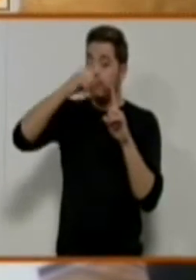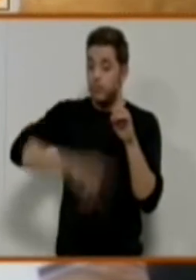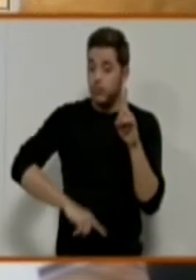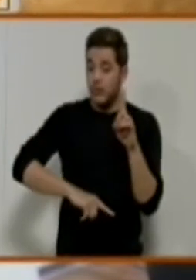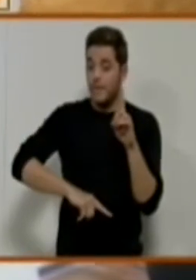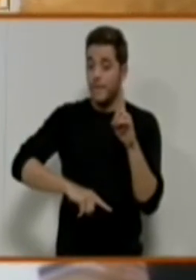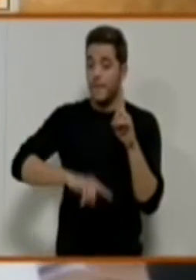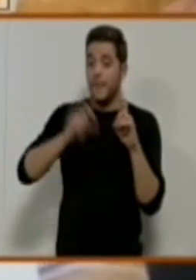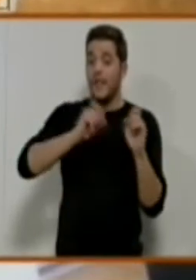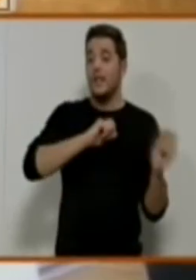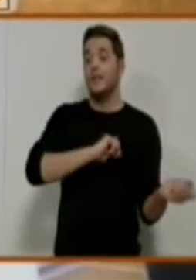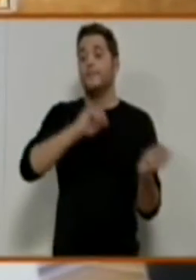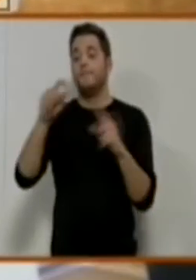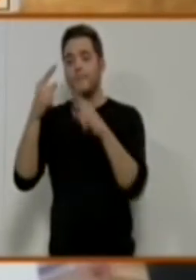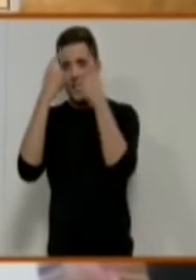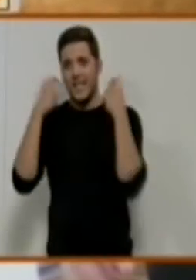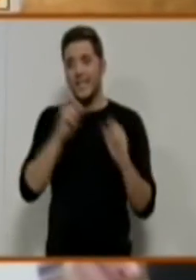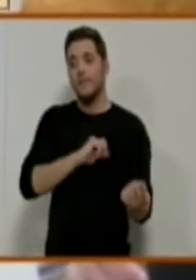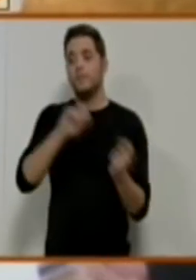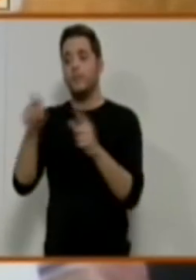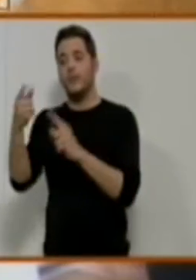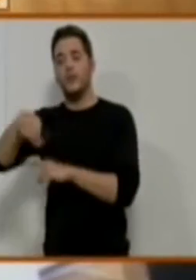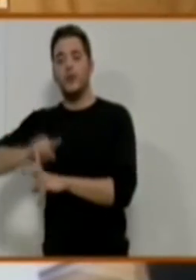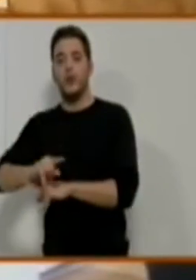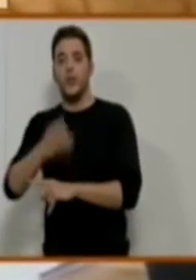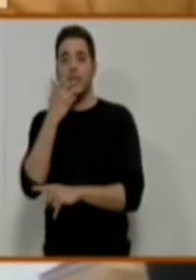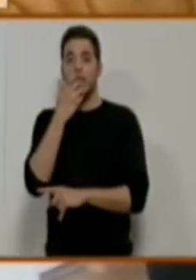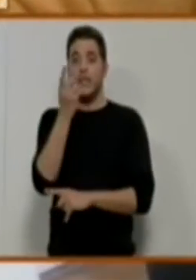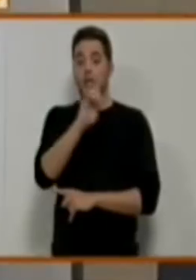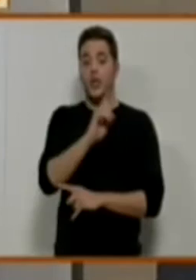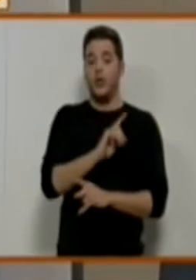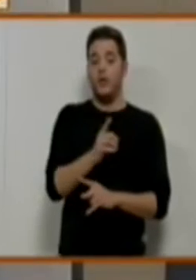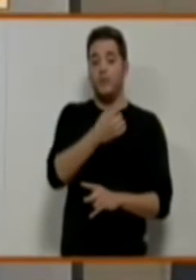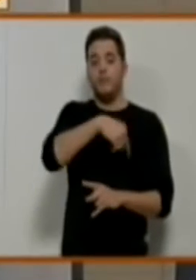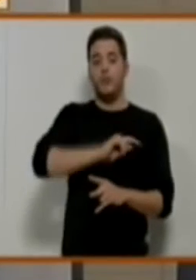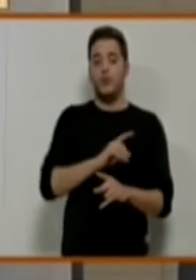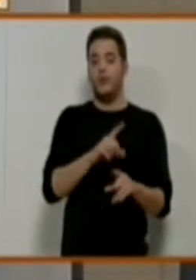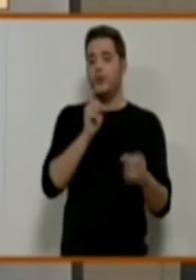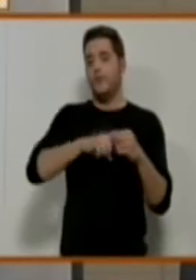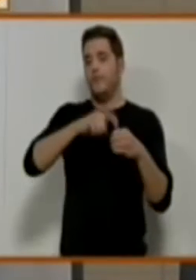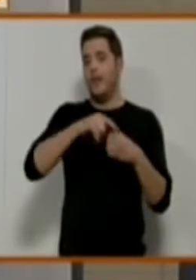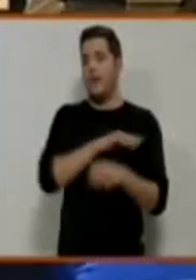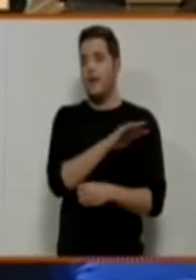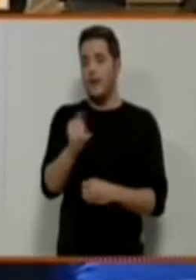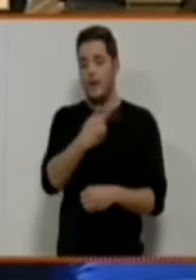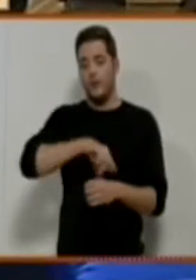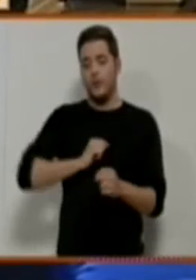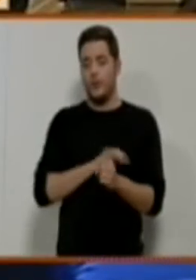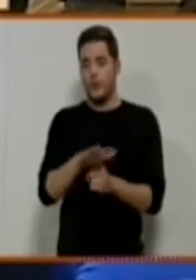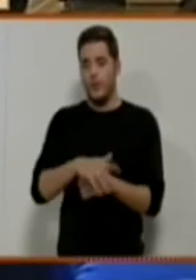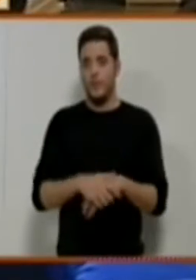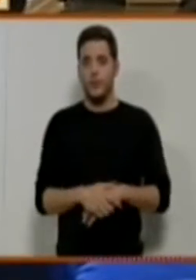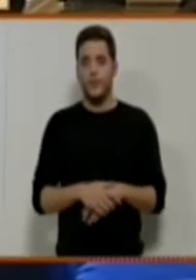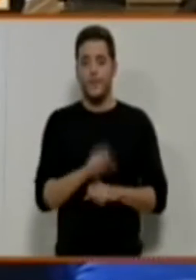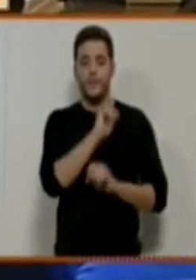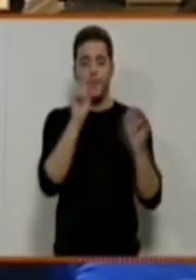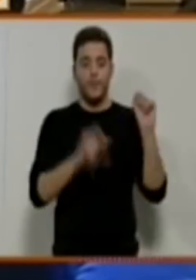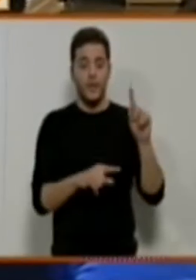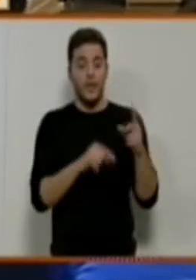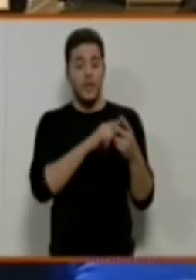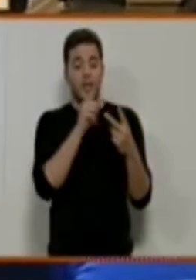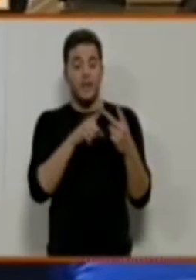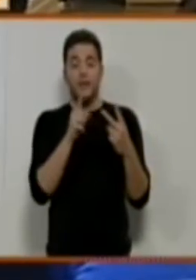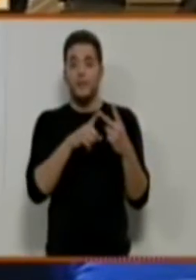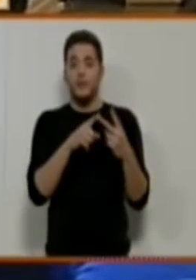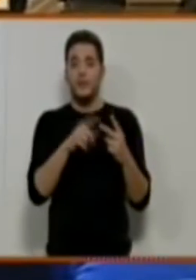pensión, si no baja de los 15 grados, funcionamos con las plazas que hay. Vale, gracias. Señora Hinojosa, sería la segunda pregunta sobre el tema de refugiados, también